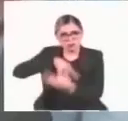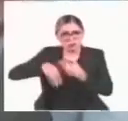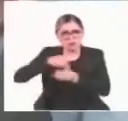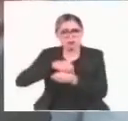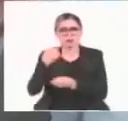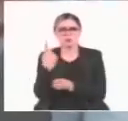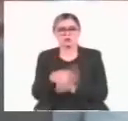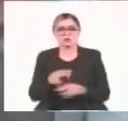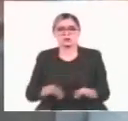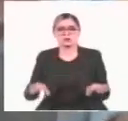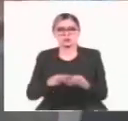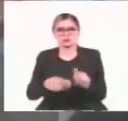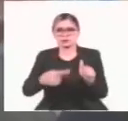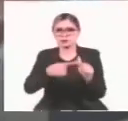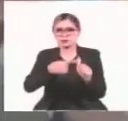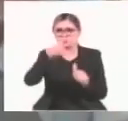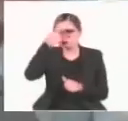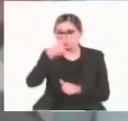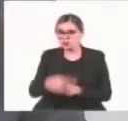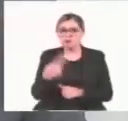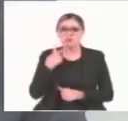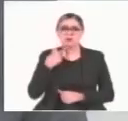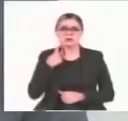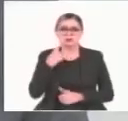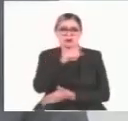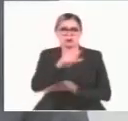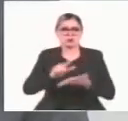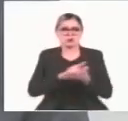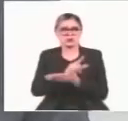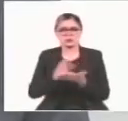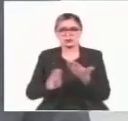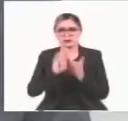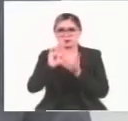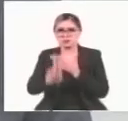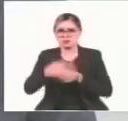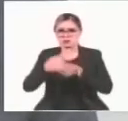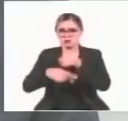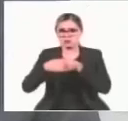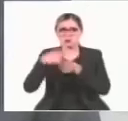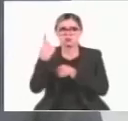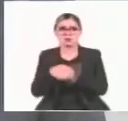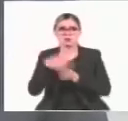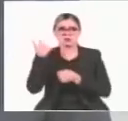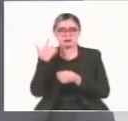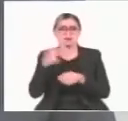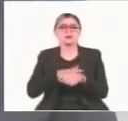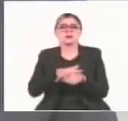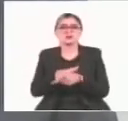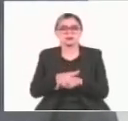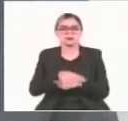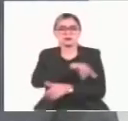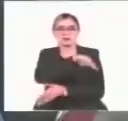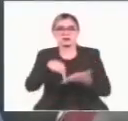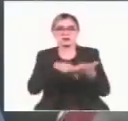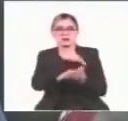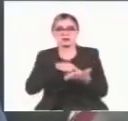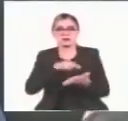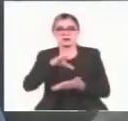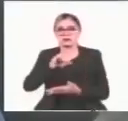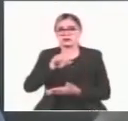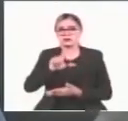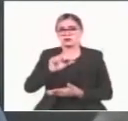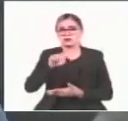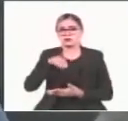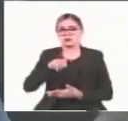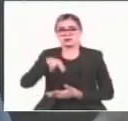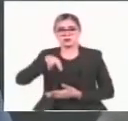las obras prioritarias para la consolidación de una política pública de prevención del delito en Guadalajara, son los centros comunitarios Colmena en puntos